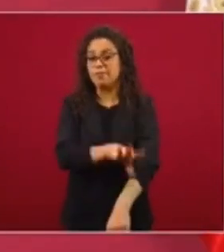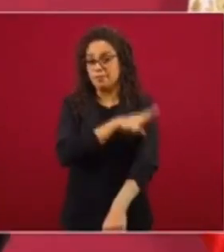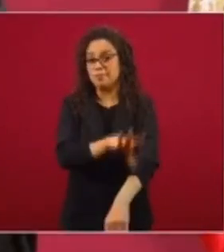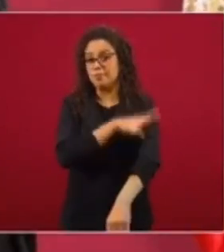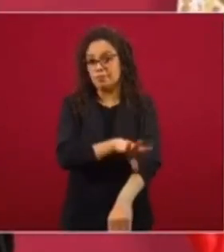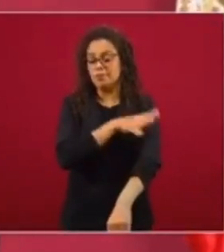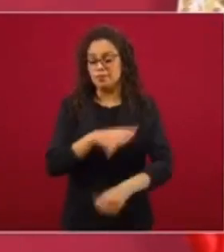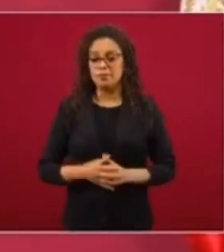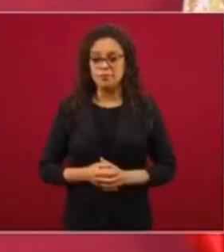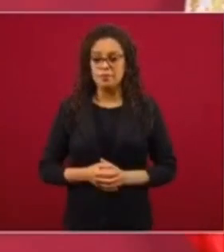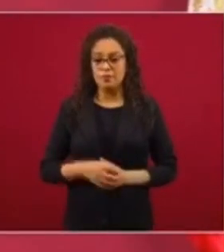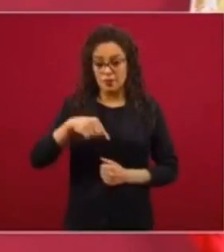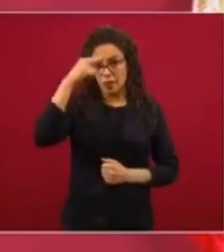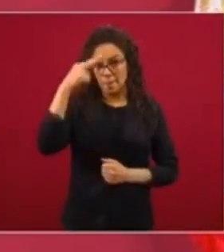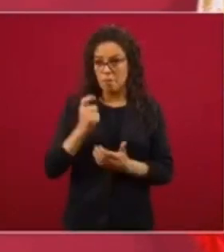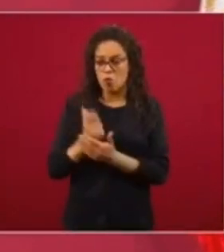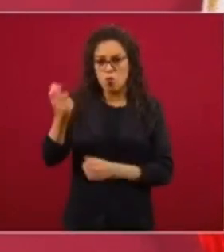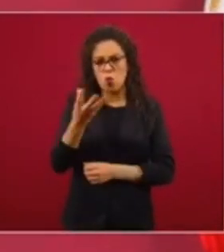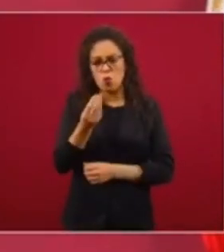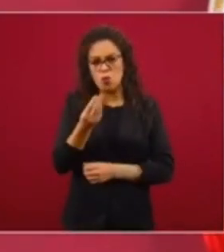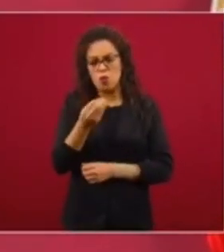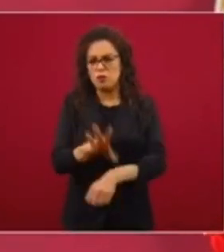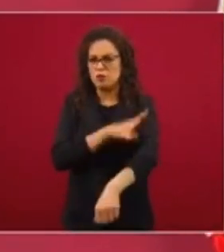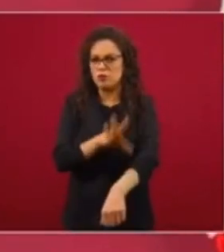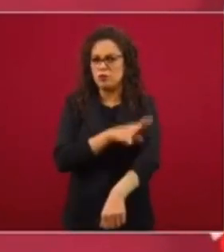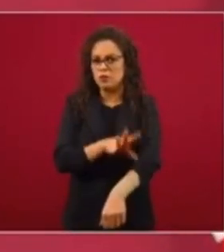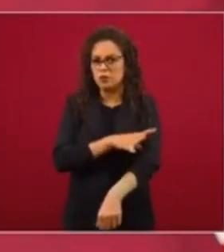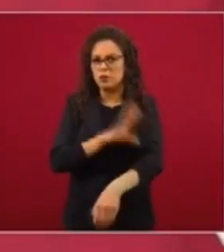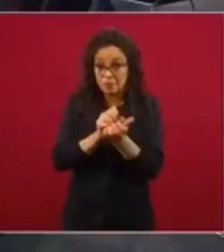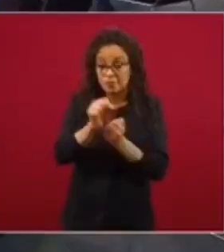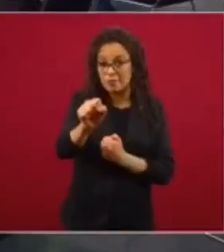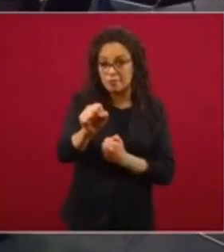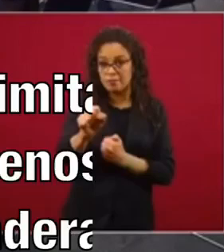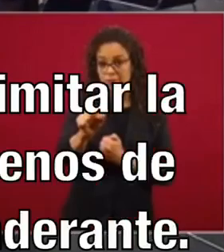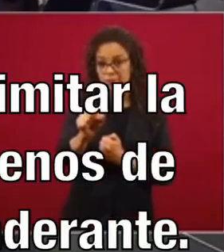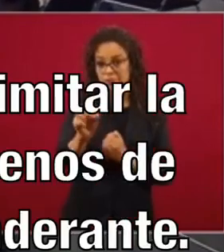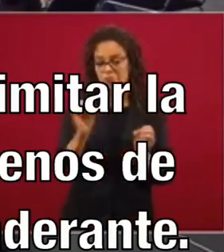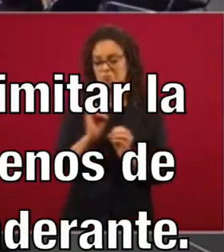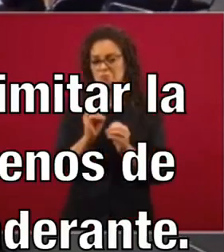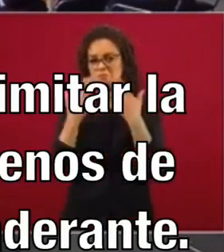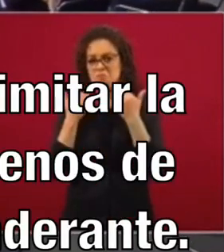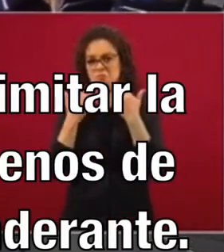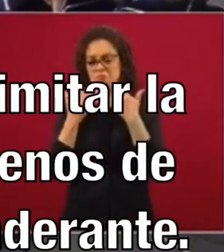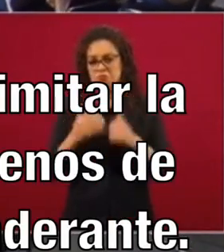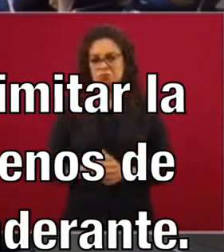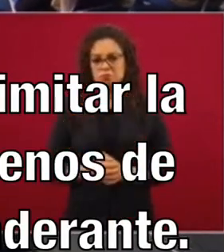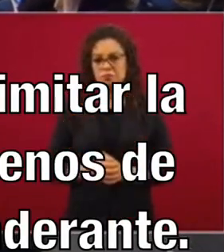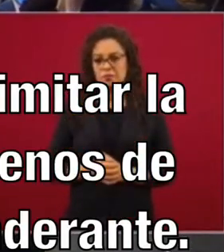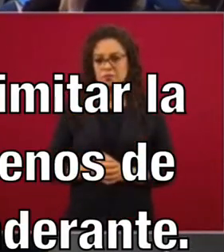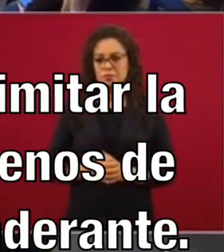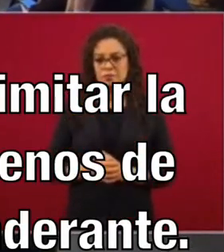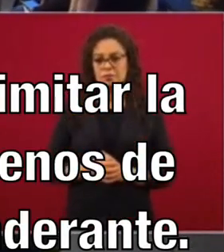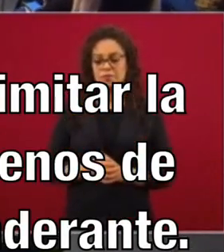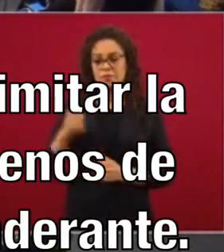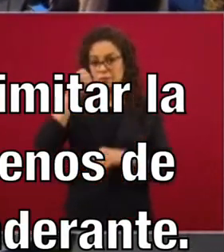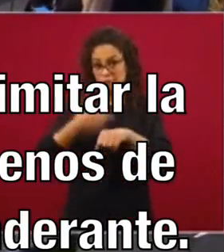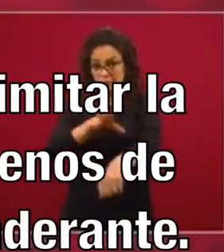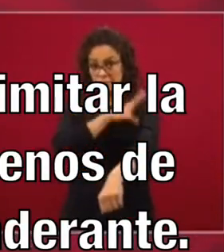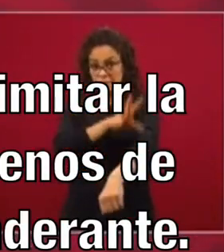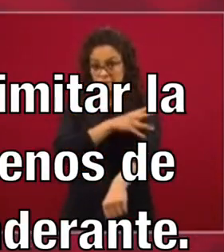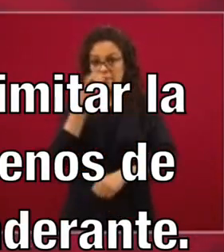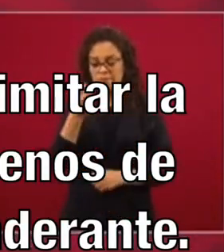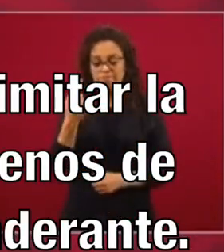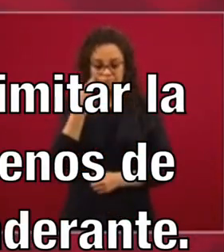Se pagaba más en México por la energía eléctrica que en cualquier otra parte del mundo. Dentro de las facultades que tiene la Secretaría de Energía se estaba buscando